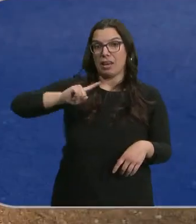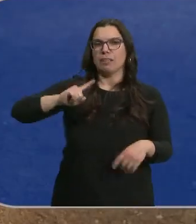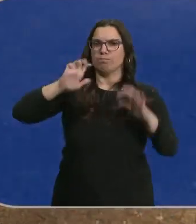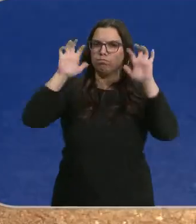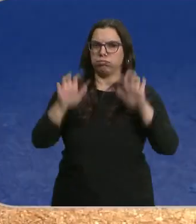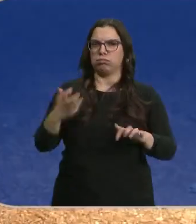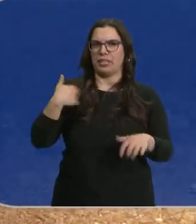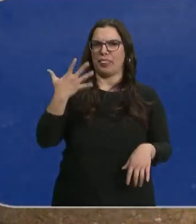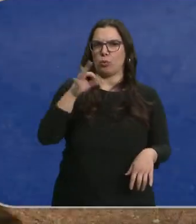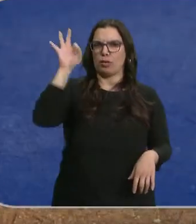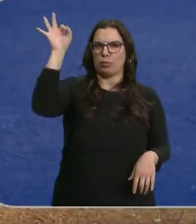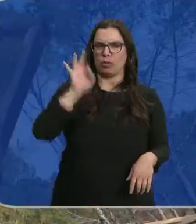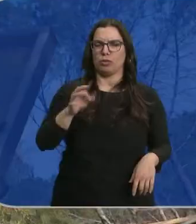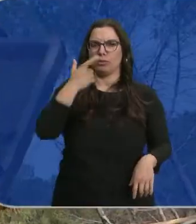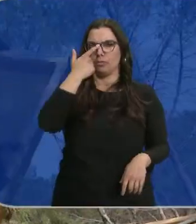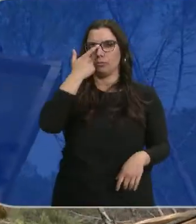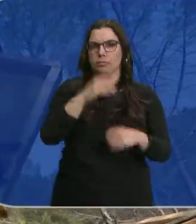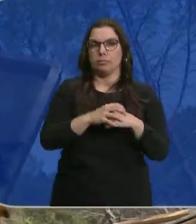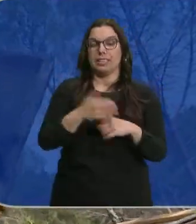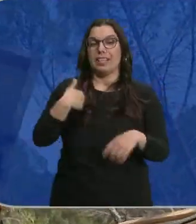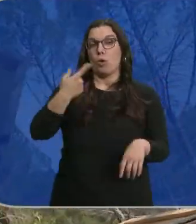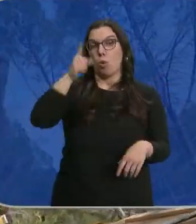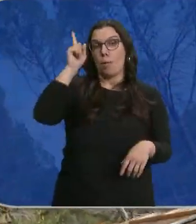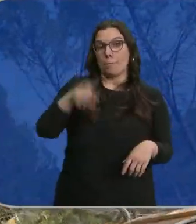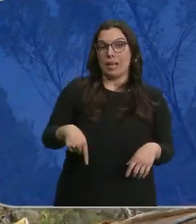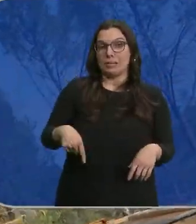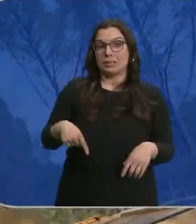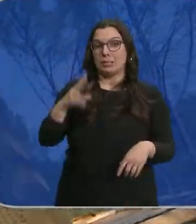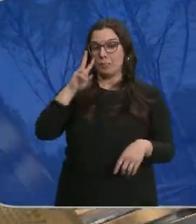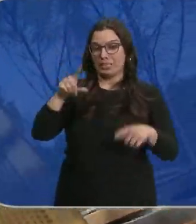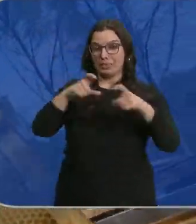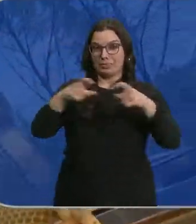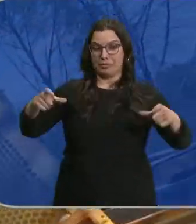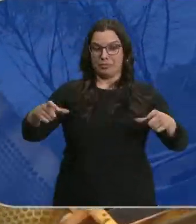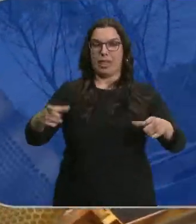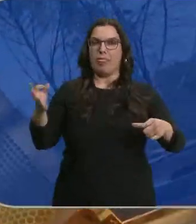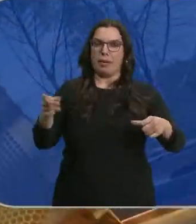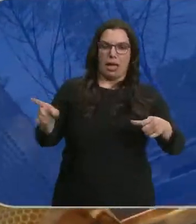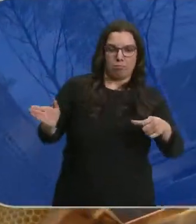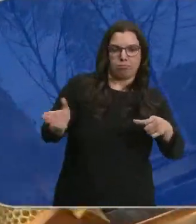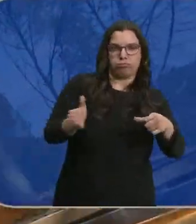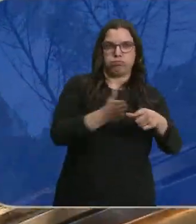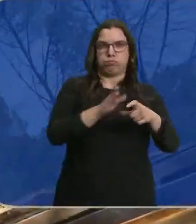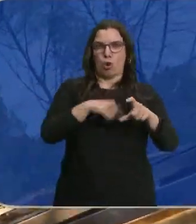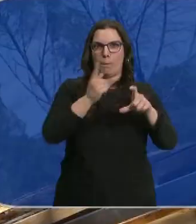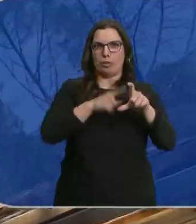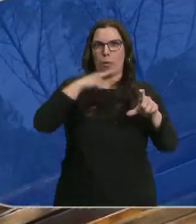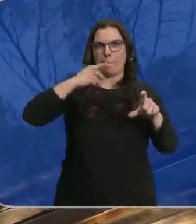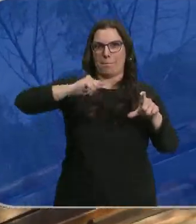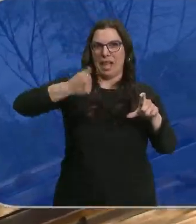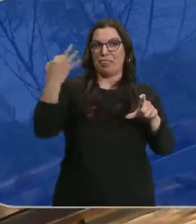ya se redujo un 50%. Con un mes que lleva este alza puesto, debería tener todo el cuadro lleno de miel